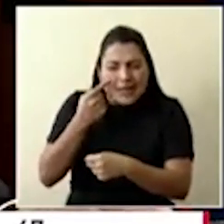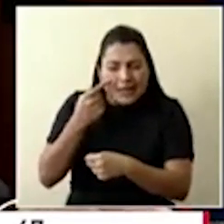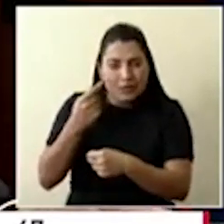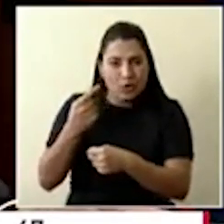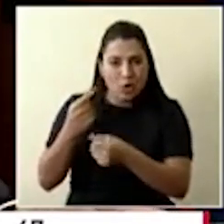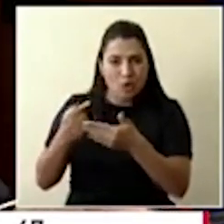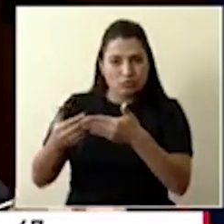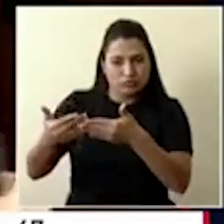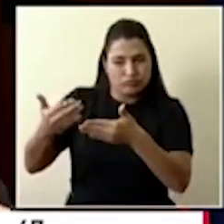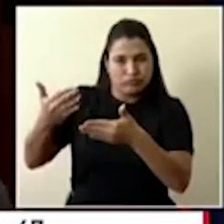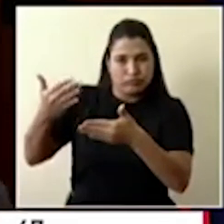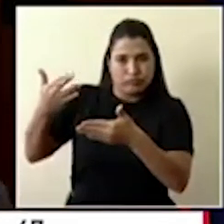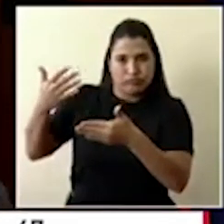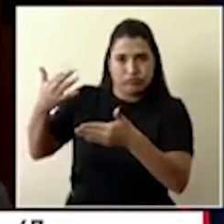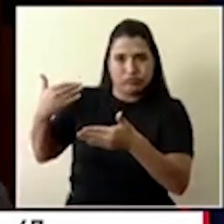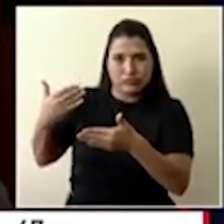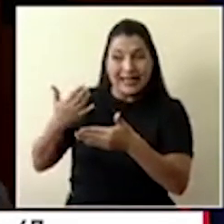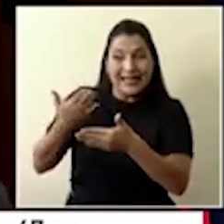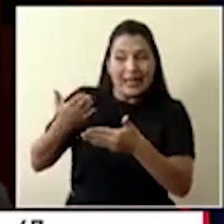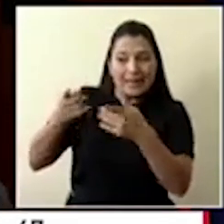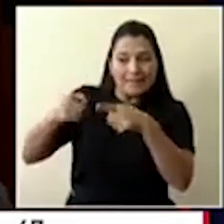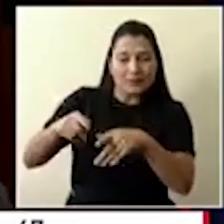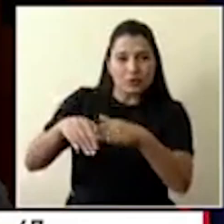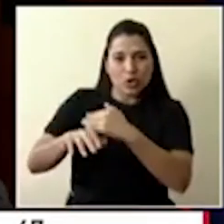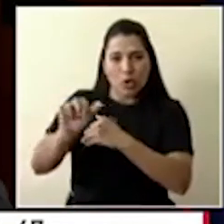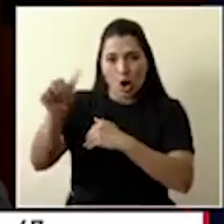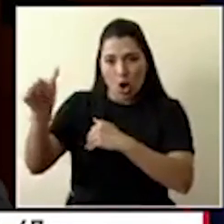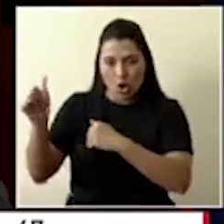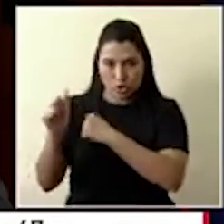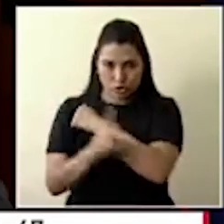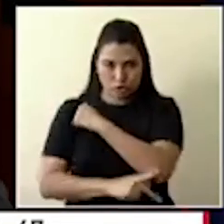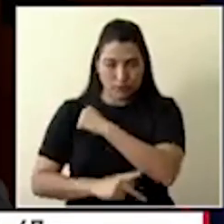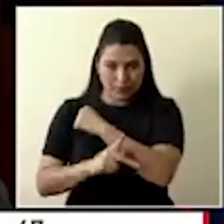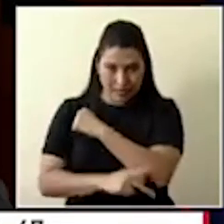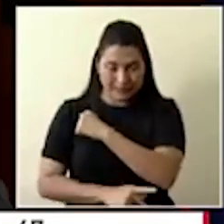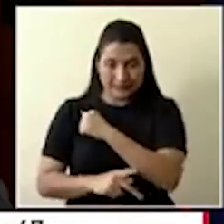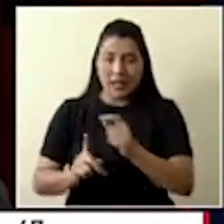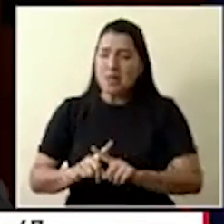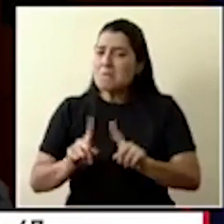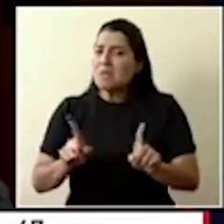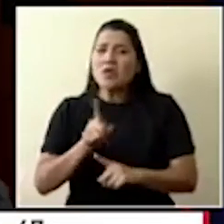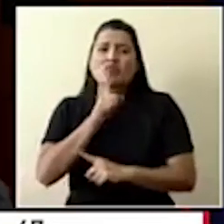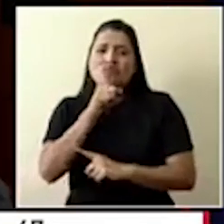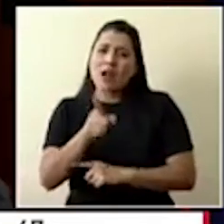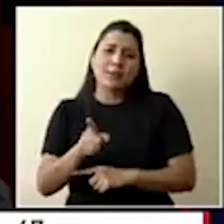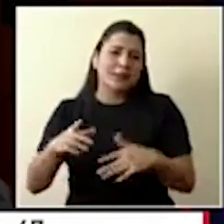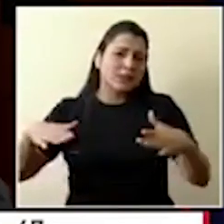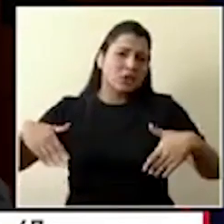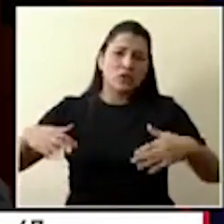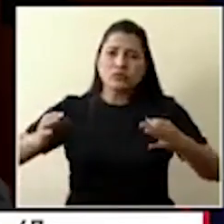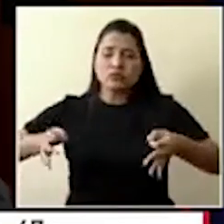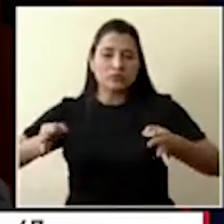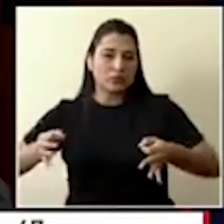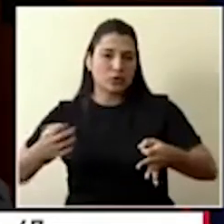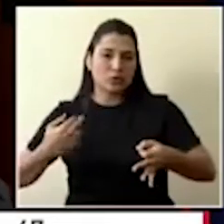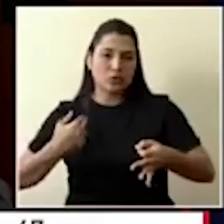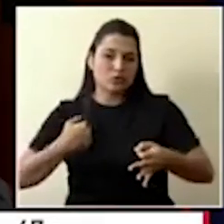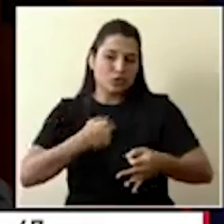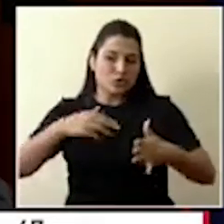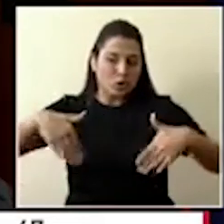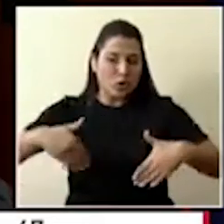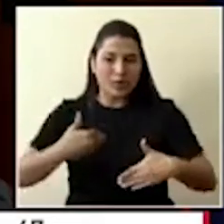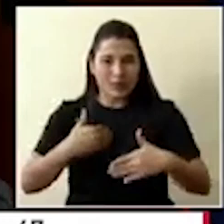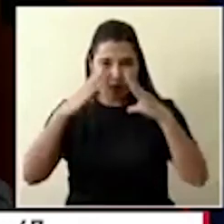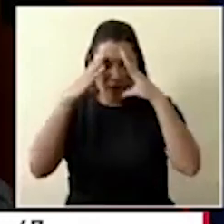hacia atrás en los diferentes países que tienen esquemas de vacunación, pero en realidad ahí no podemos ser tan claros de